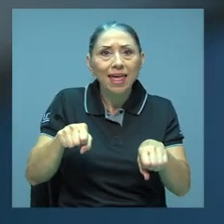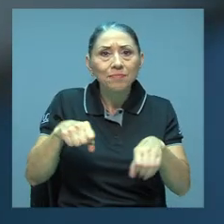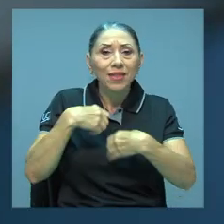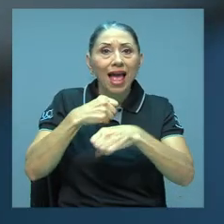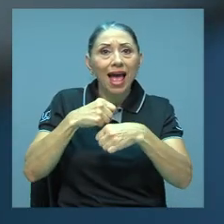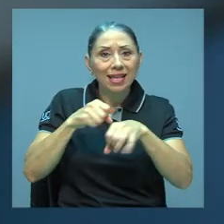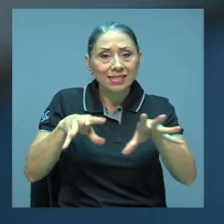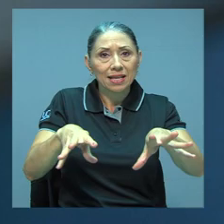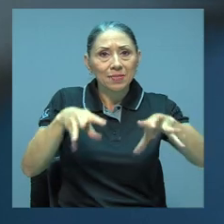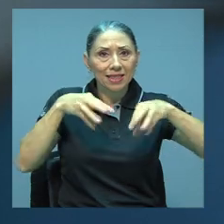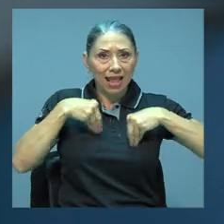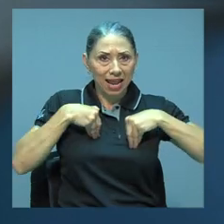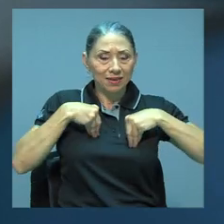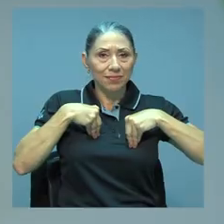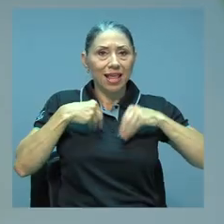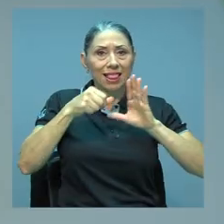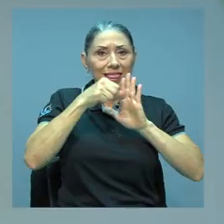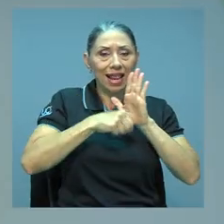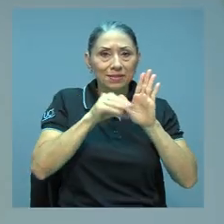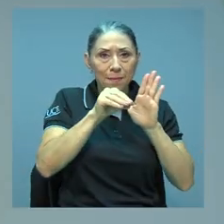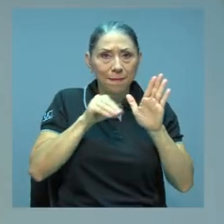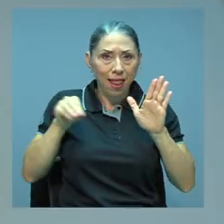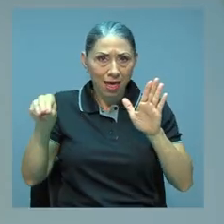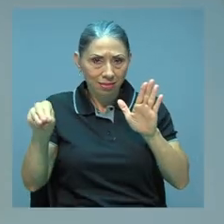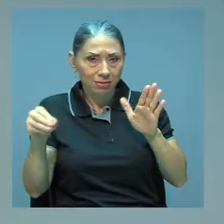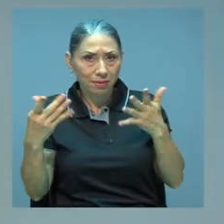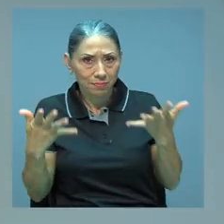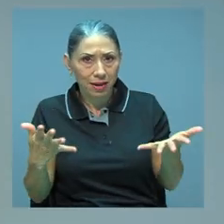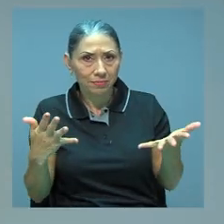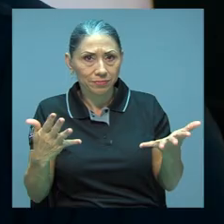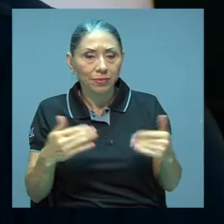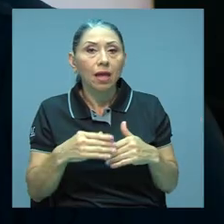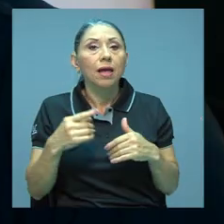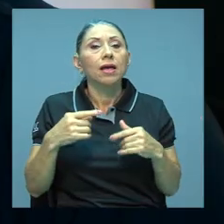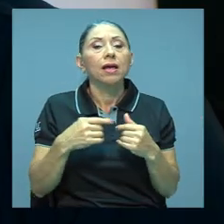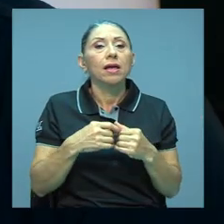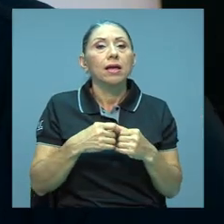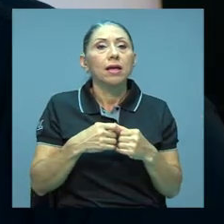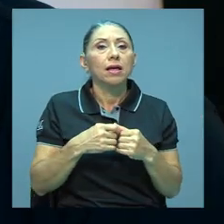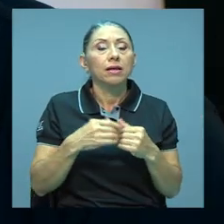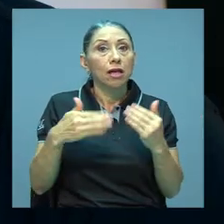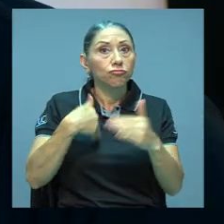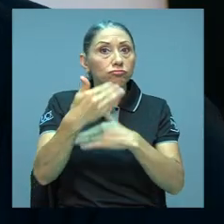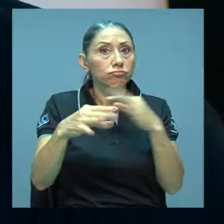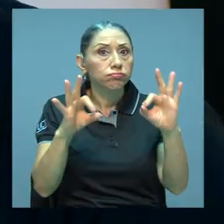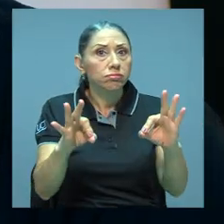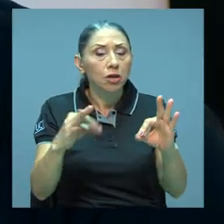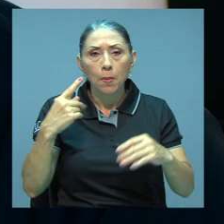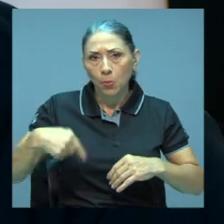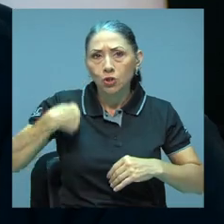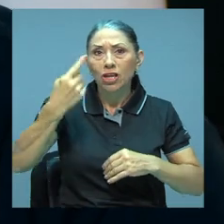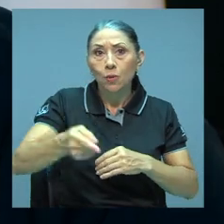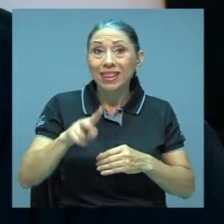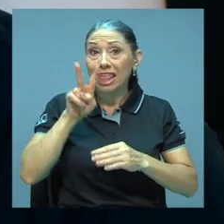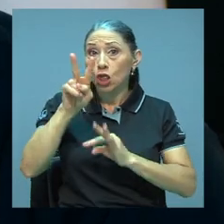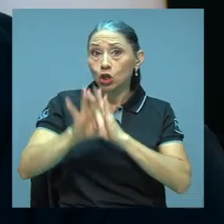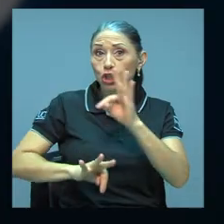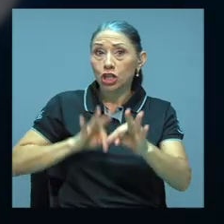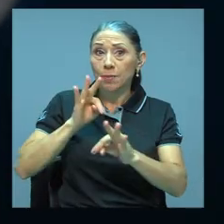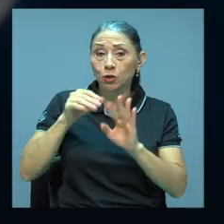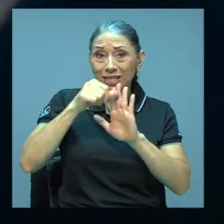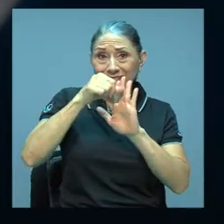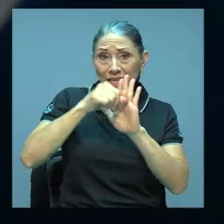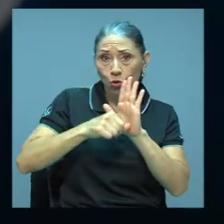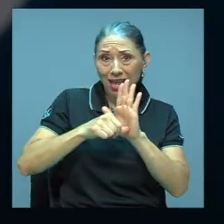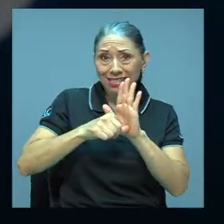el trasplante y que le funcione para la patología que el niño tiene. Posteriormente, realizan dos tipos de cirugías virtuales